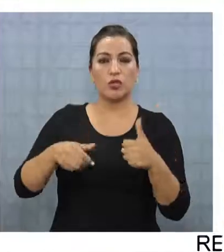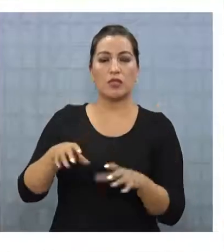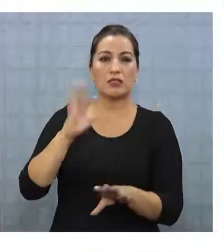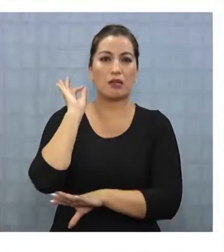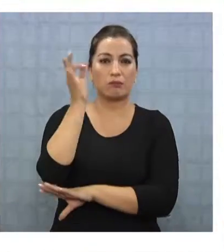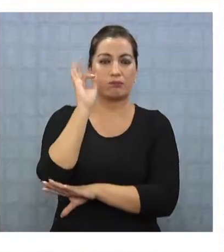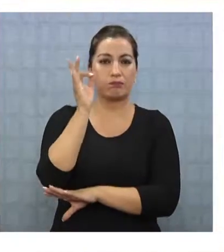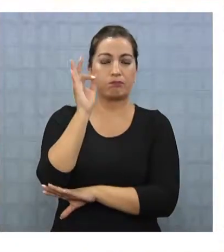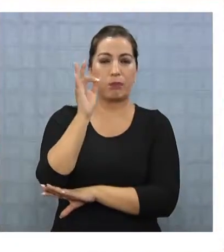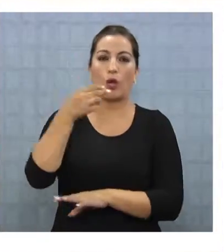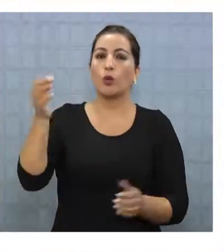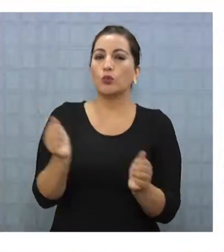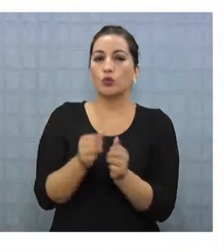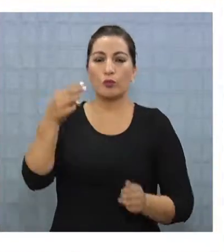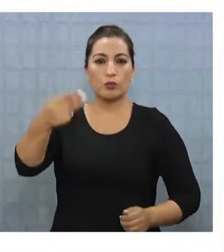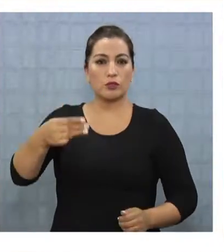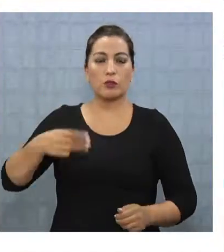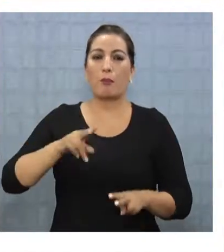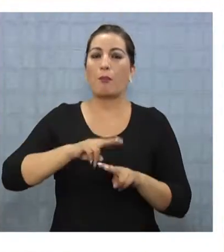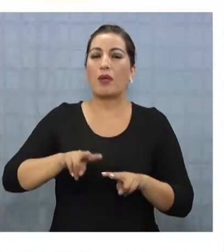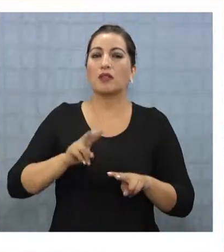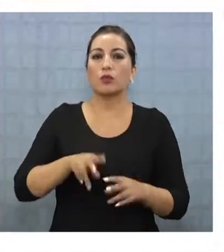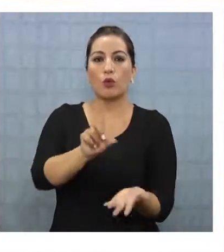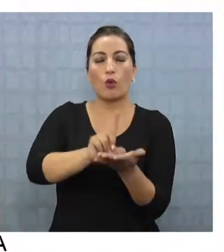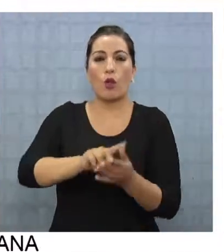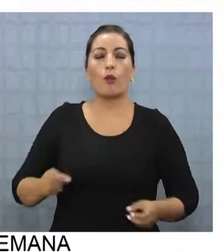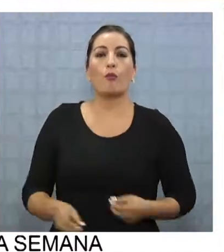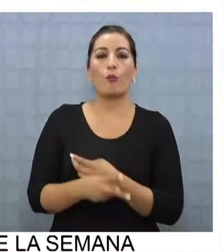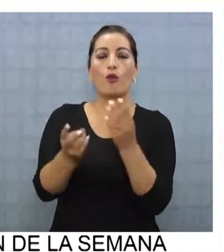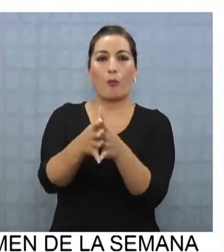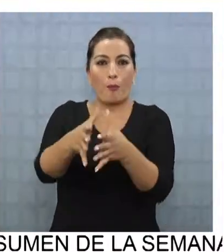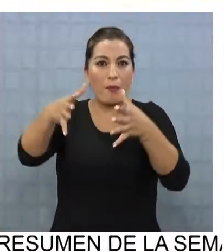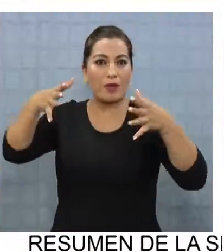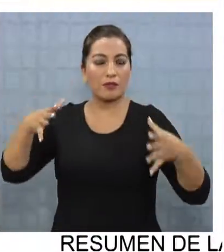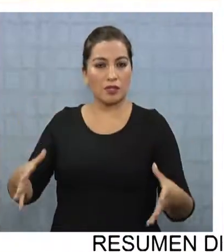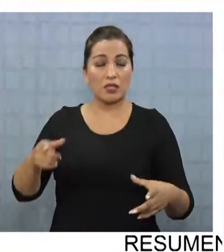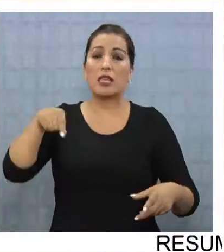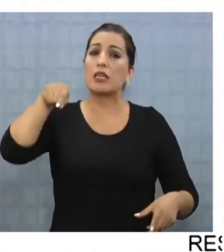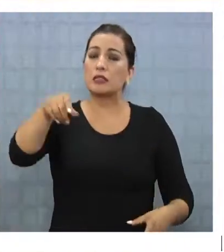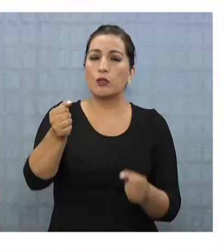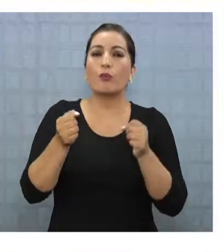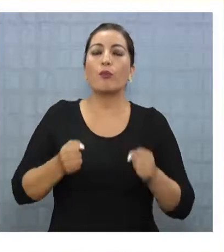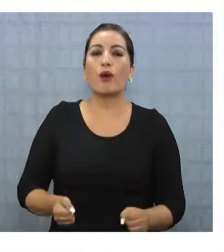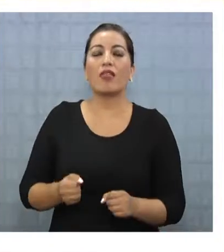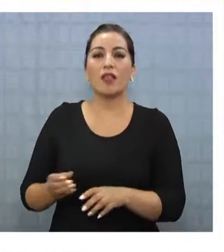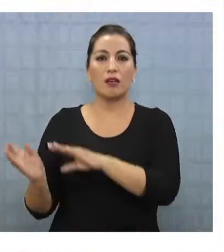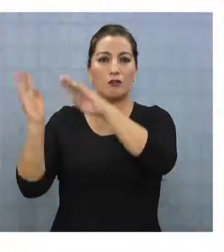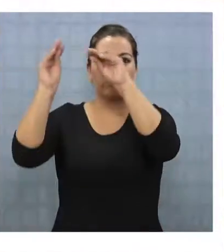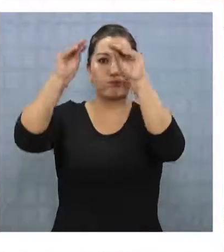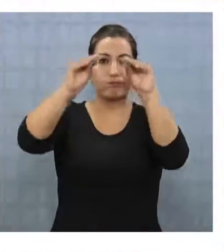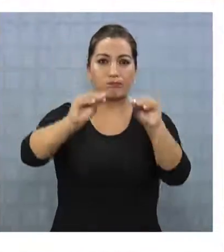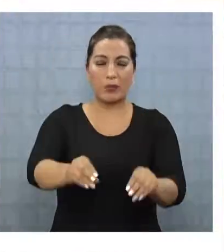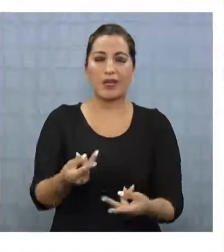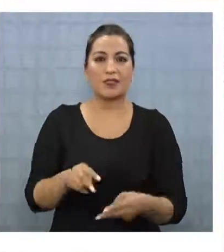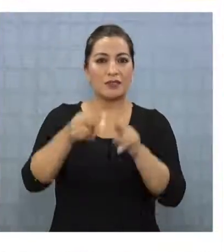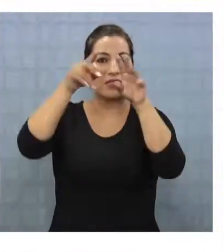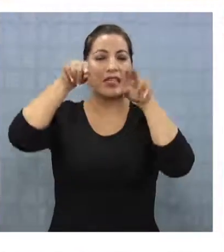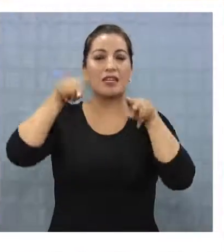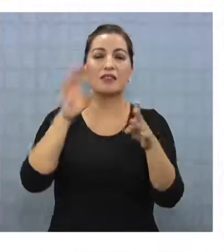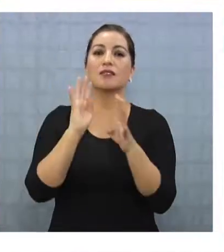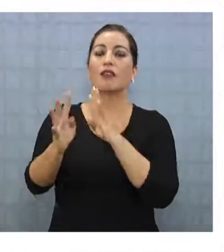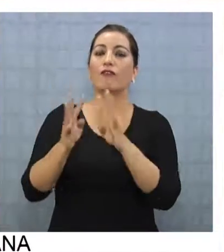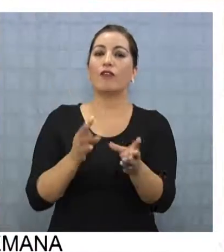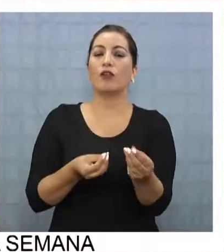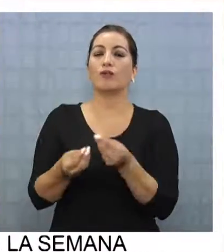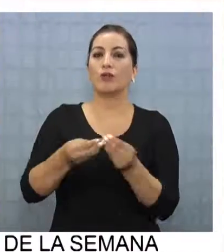ahora las autoridades se han reunido con la municipalidad para buscar un espacio público más amplio donde puedan instalarse